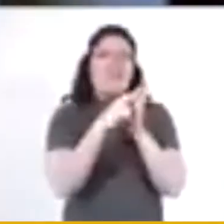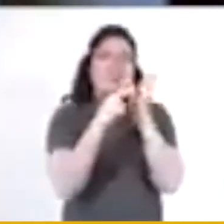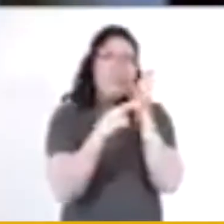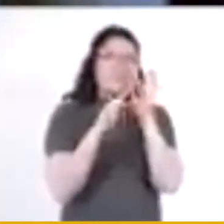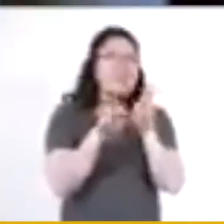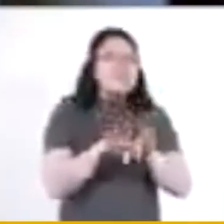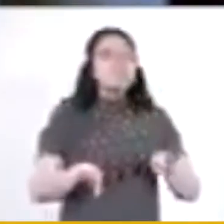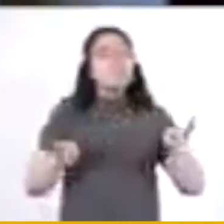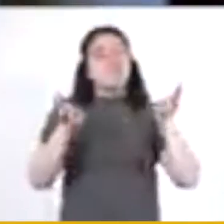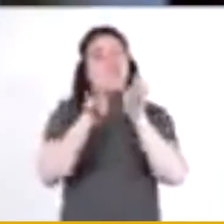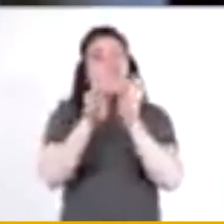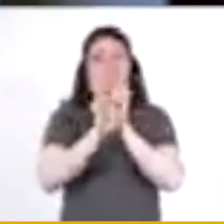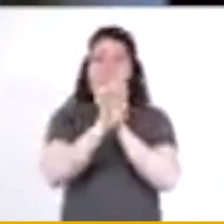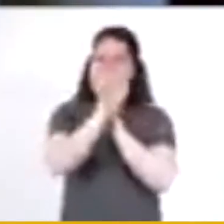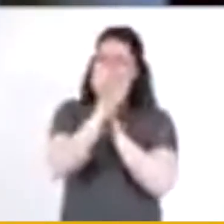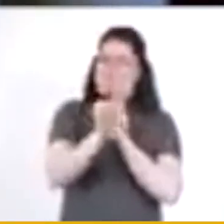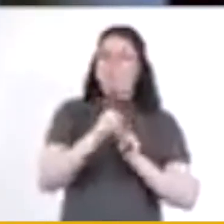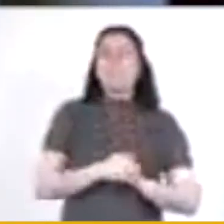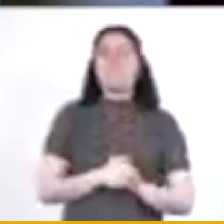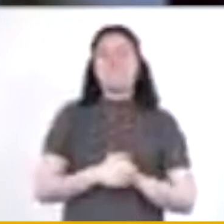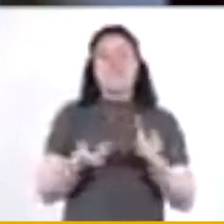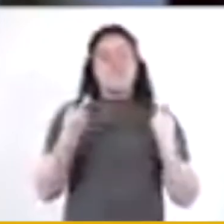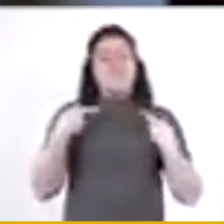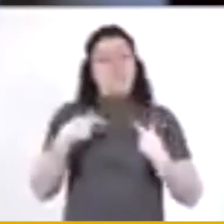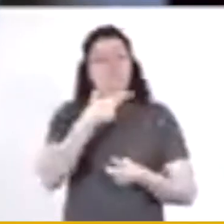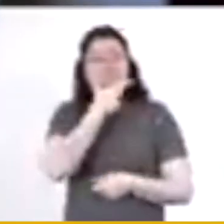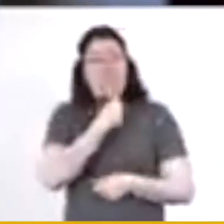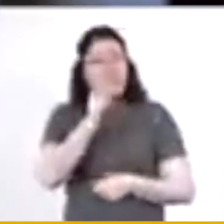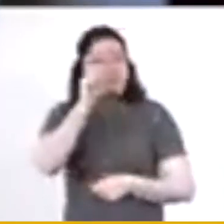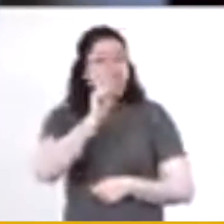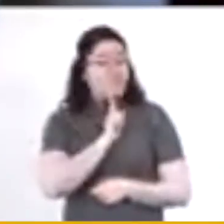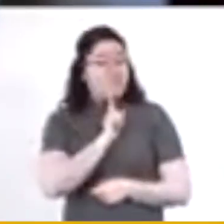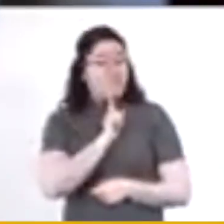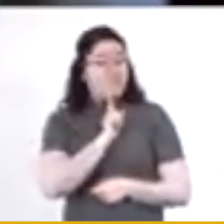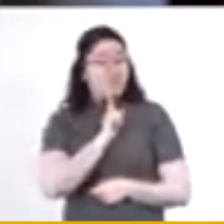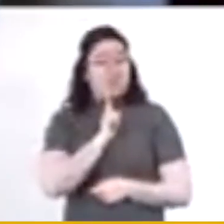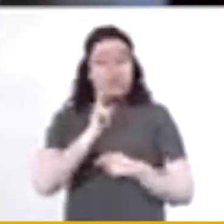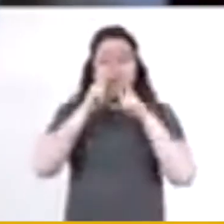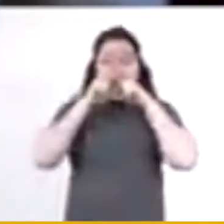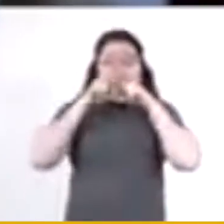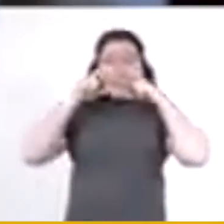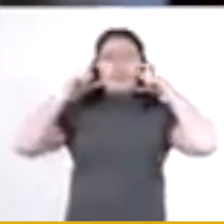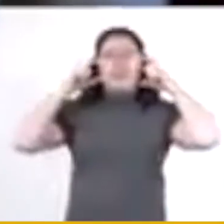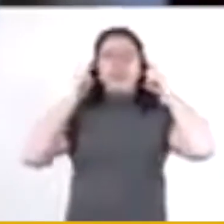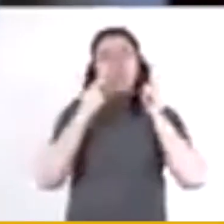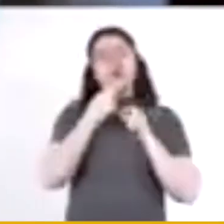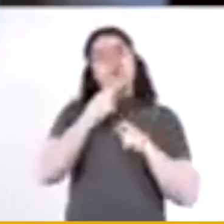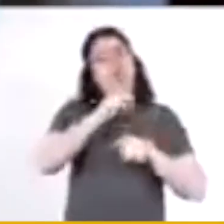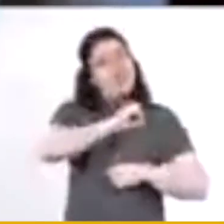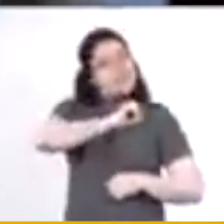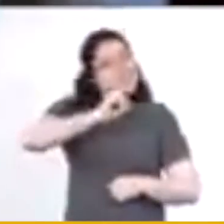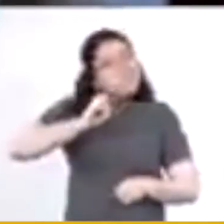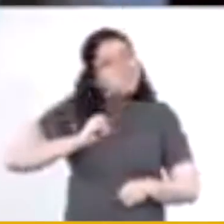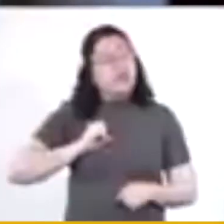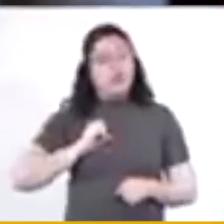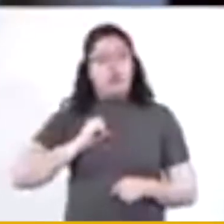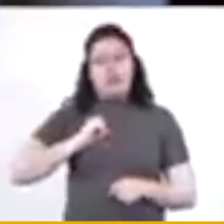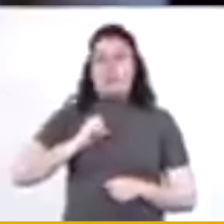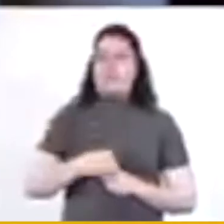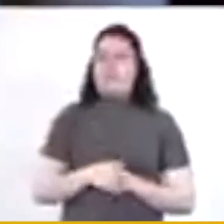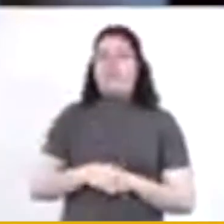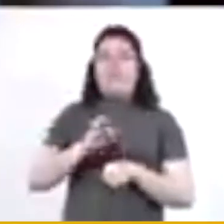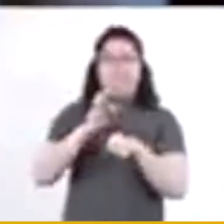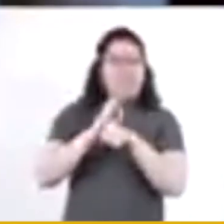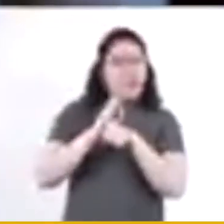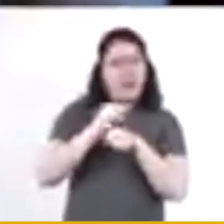reglas comunes. Por ejemplo, las y los empleados deben usar en forma obligatoria equipo de protección